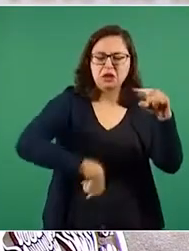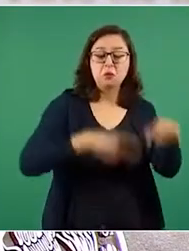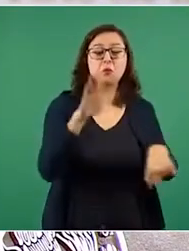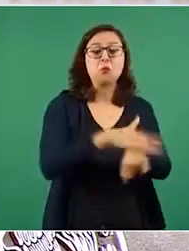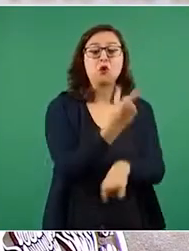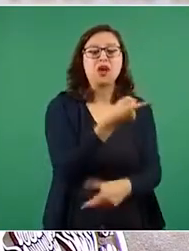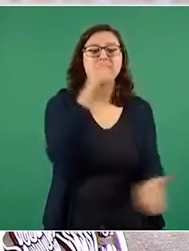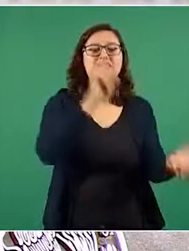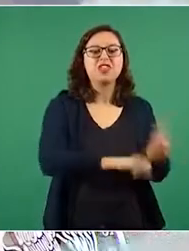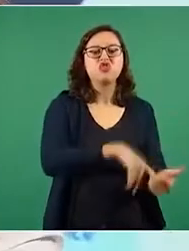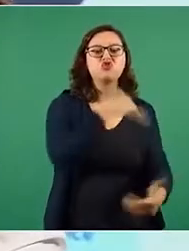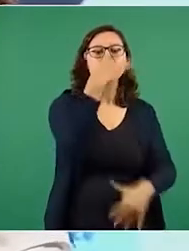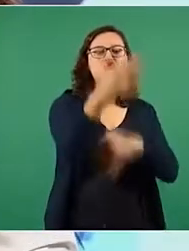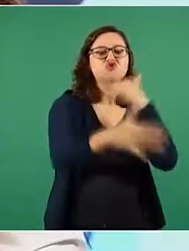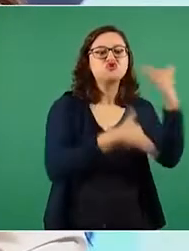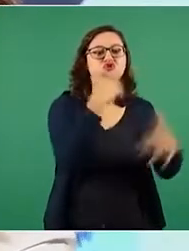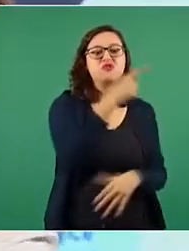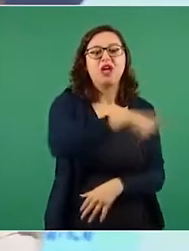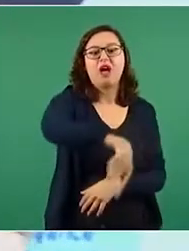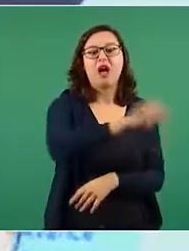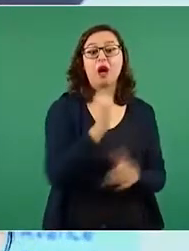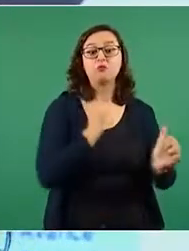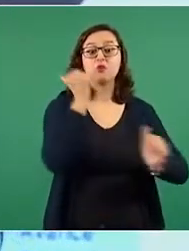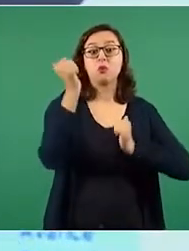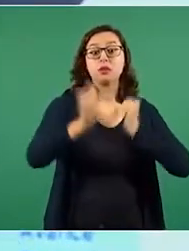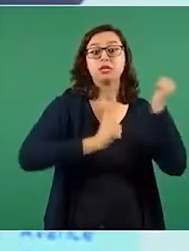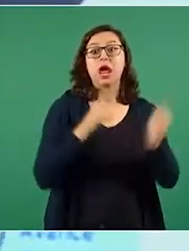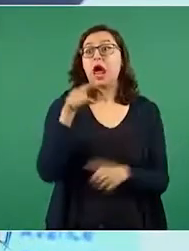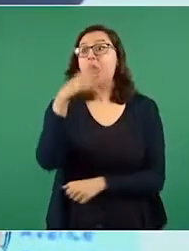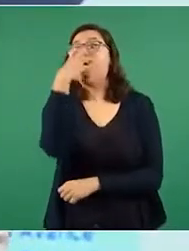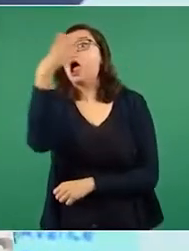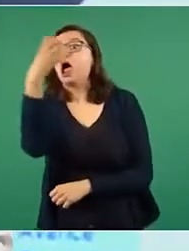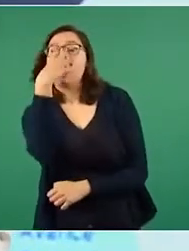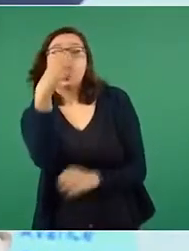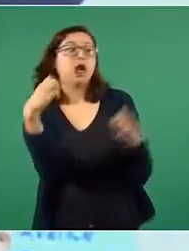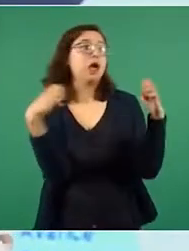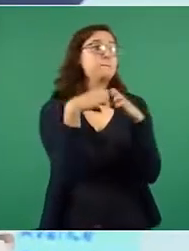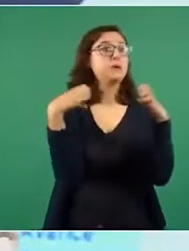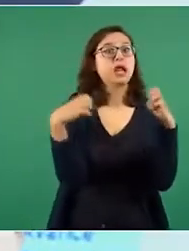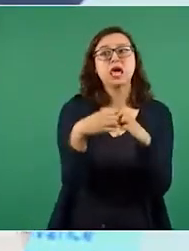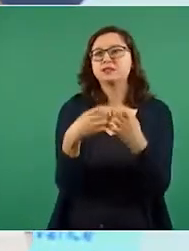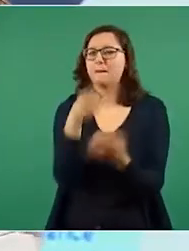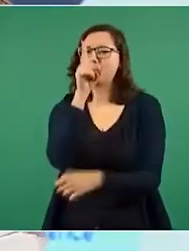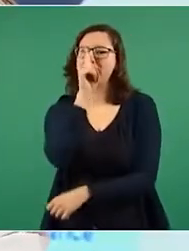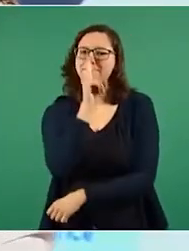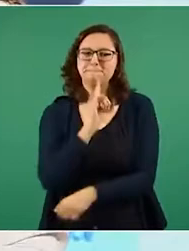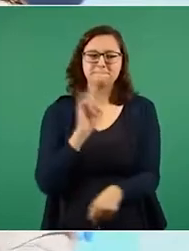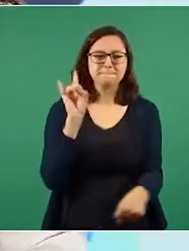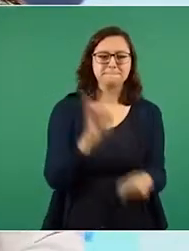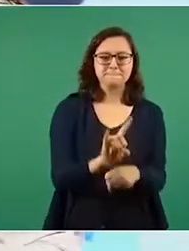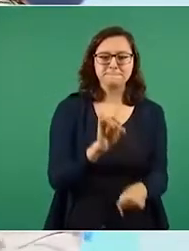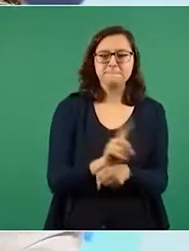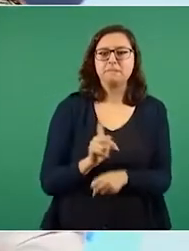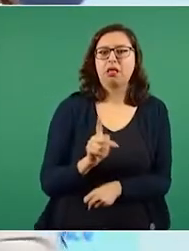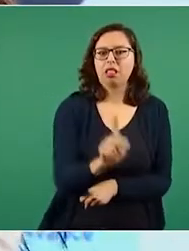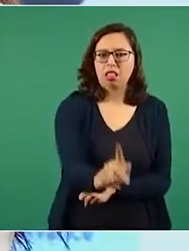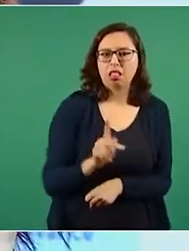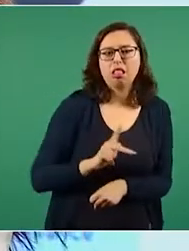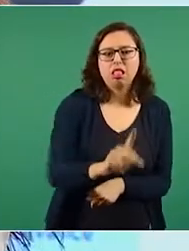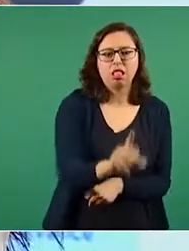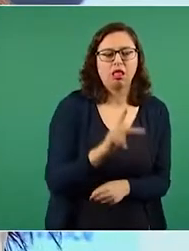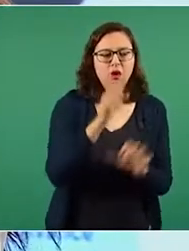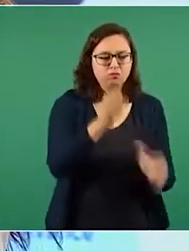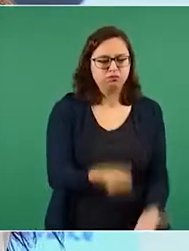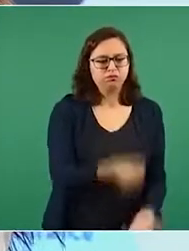Con el pretexto de las declaratorias de emergencias, gobiernos estatales y municipales hacían jugosos negocios,